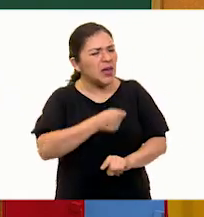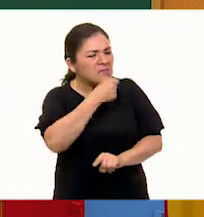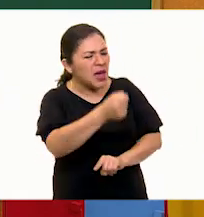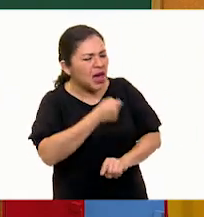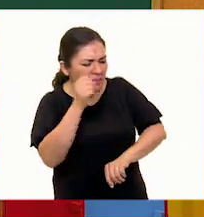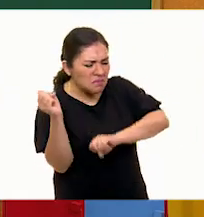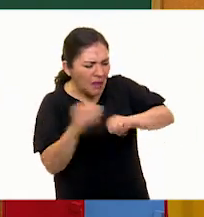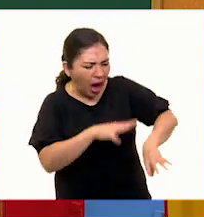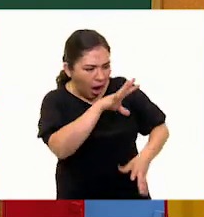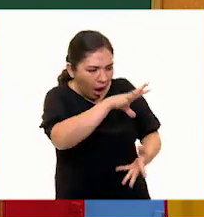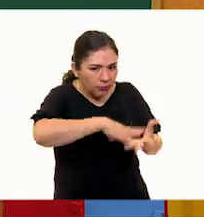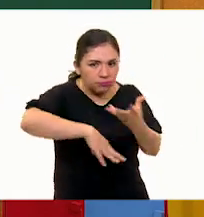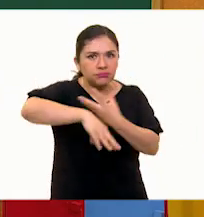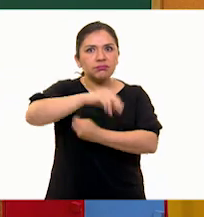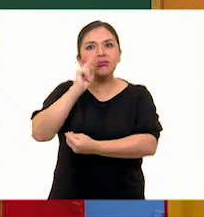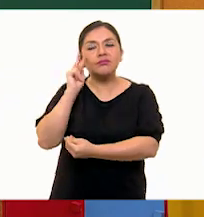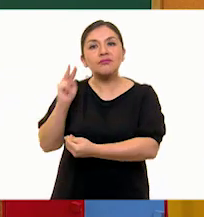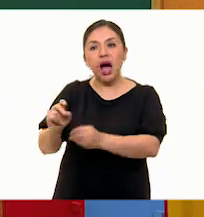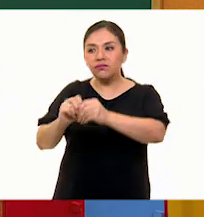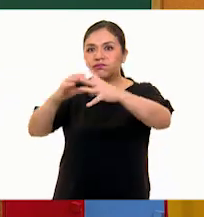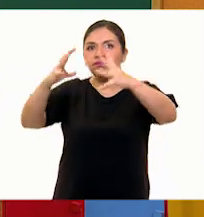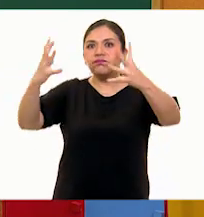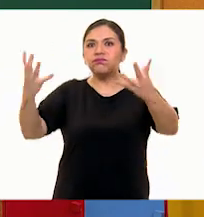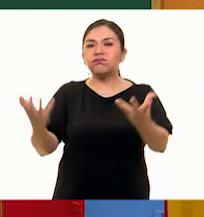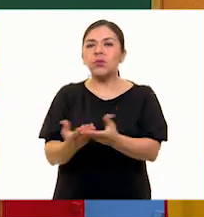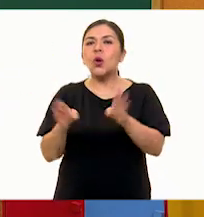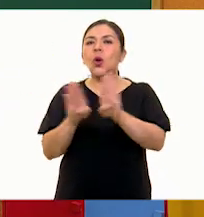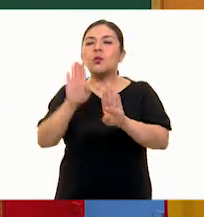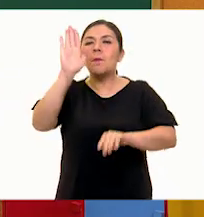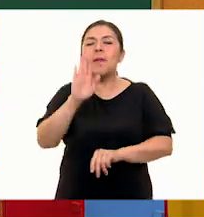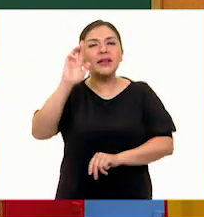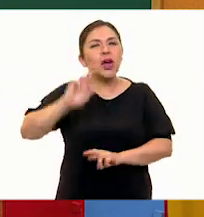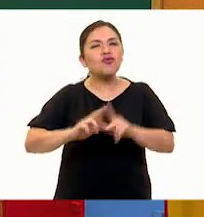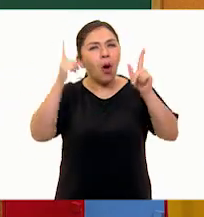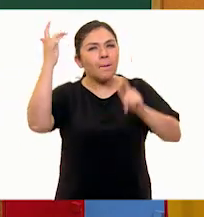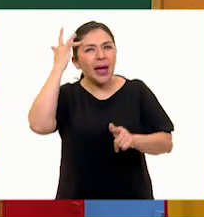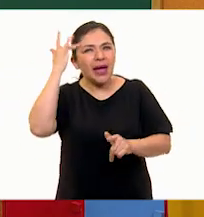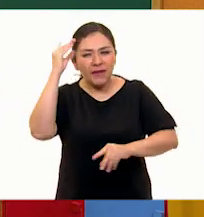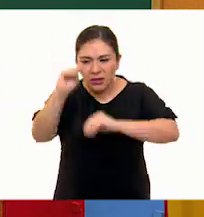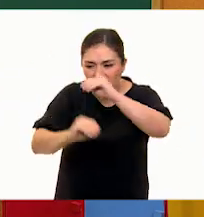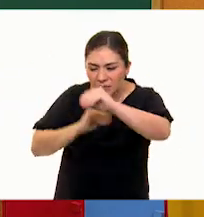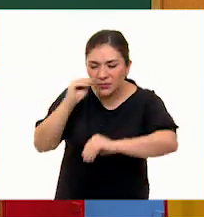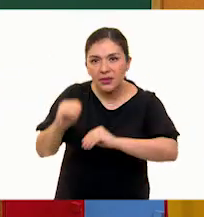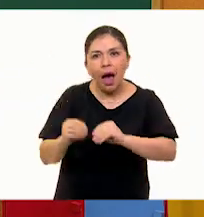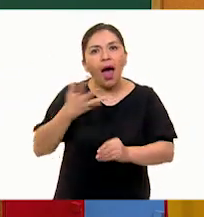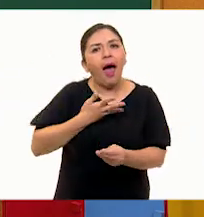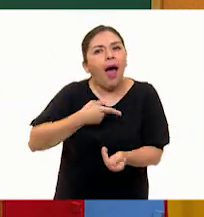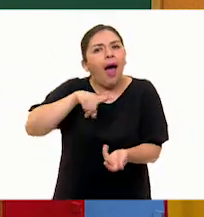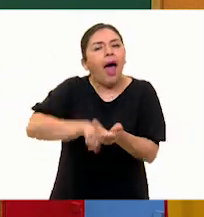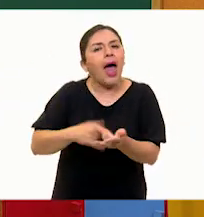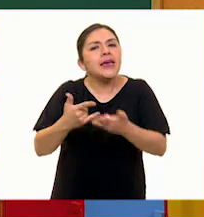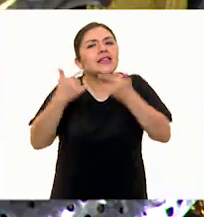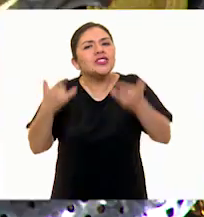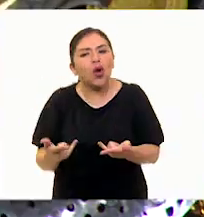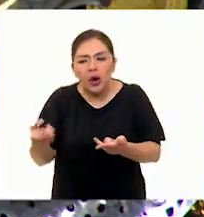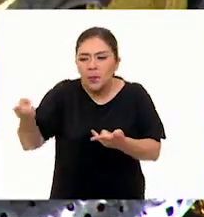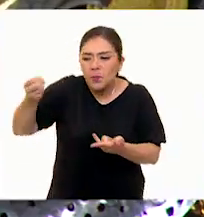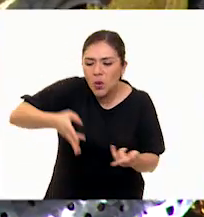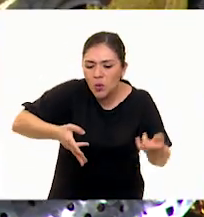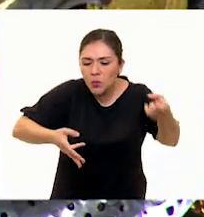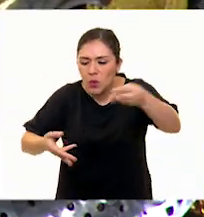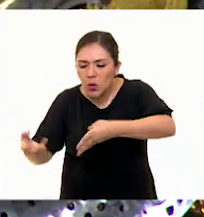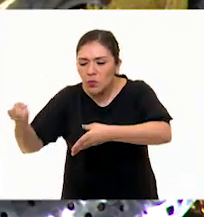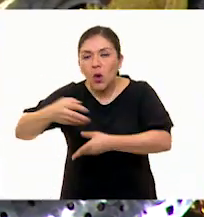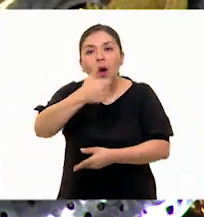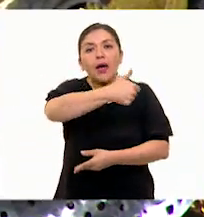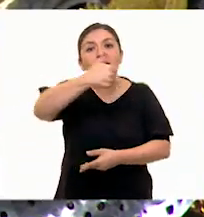que finalmente pues al juntarlos como en un rompecabezas tridimensional pues llevan un pedacito de historia de cada